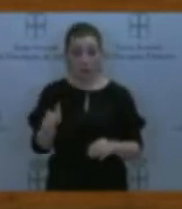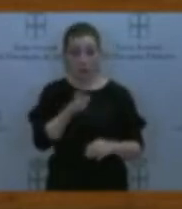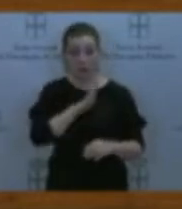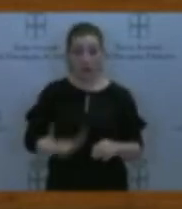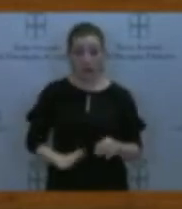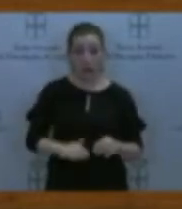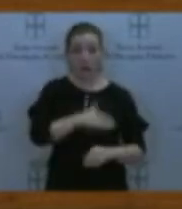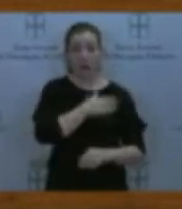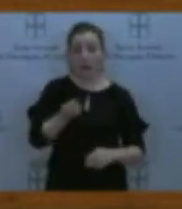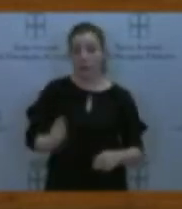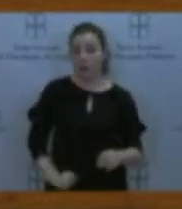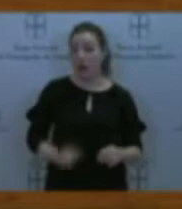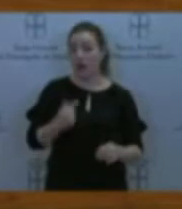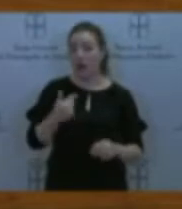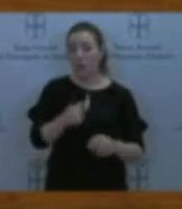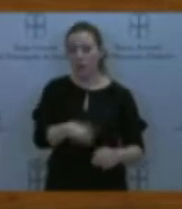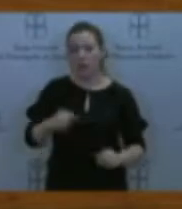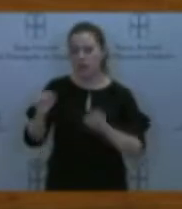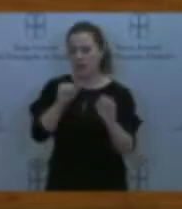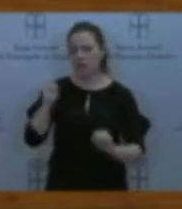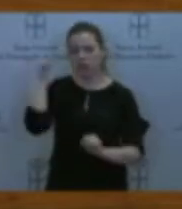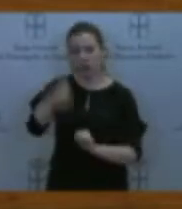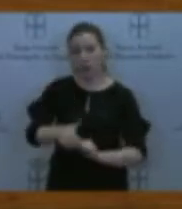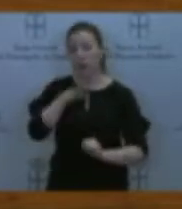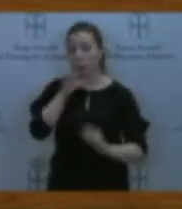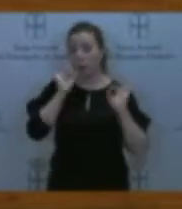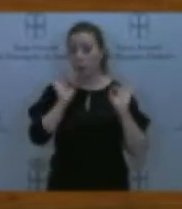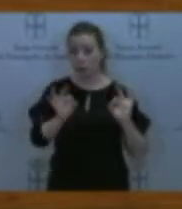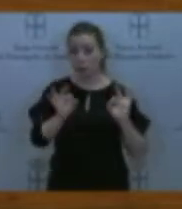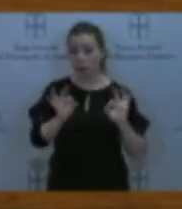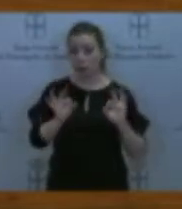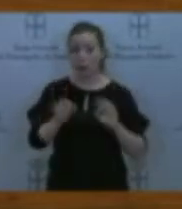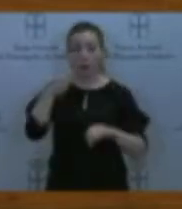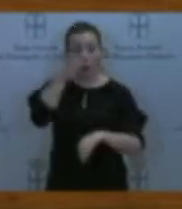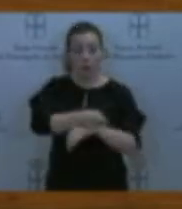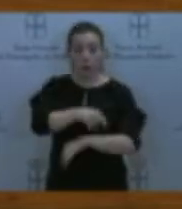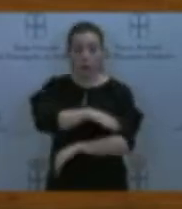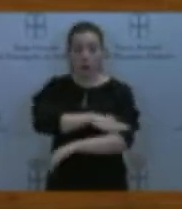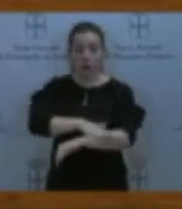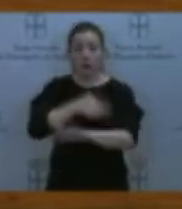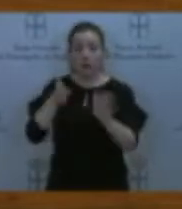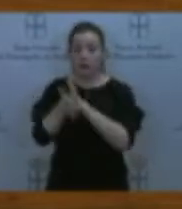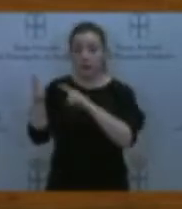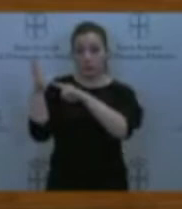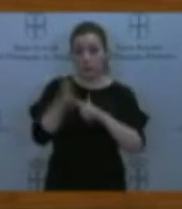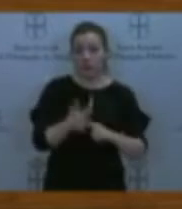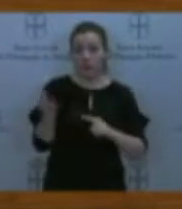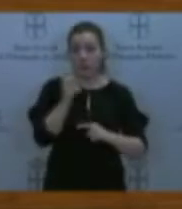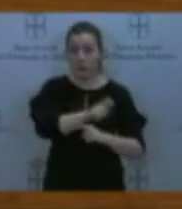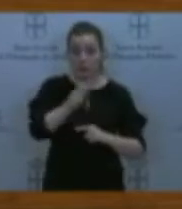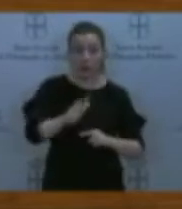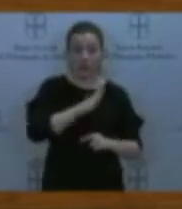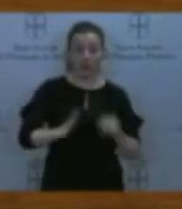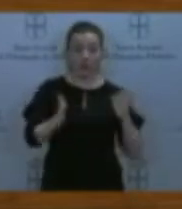profesional, algo que siempre defendió Podemos, porque la carrera impuesta por el Gobierno era claramente discriminatoria entre el personal temporal